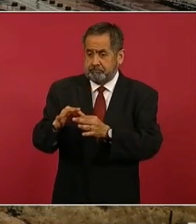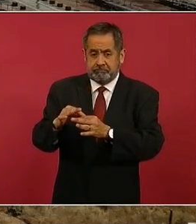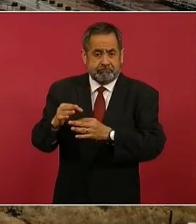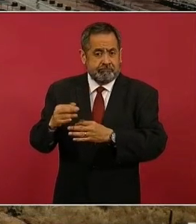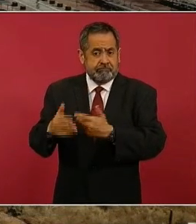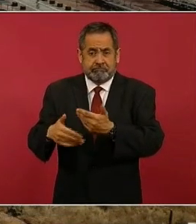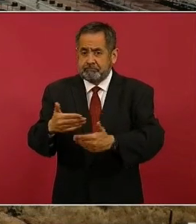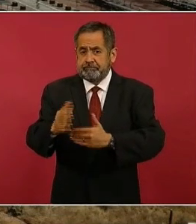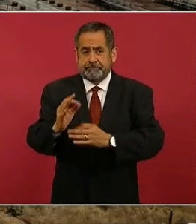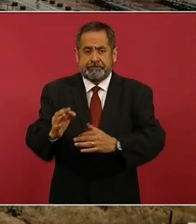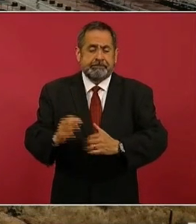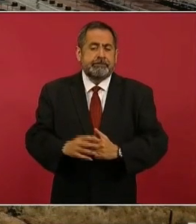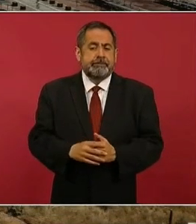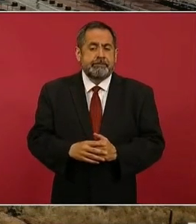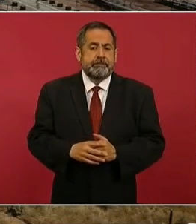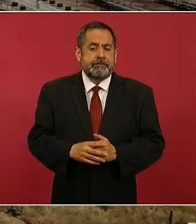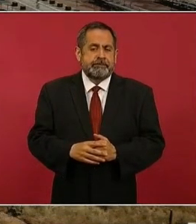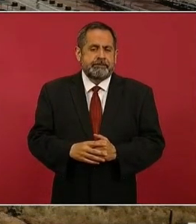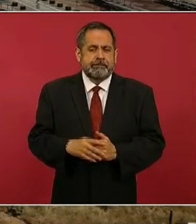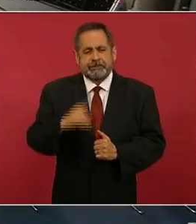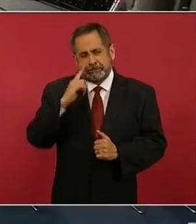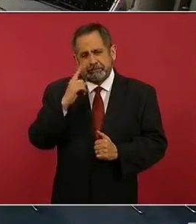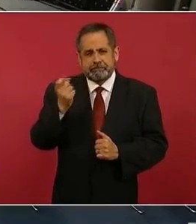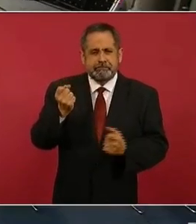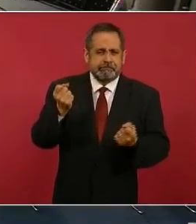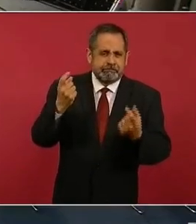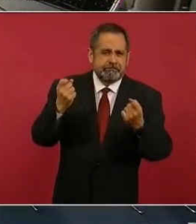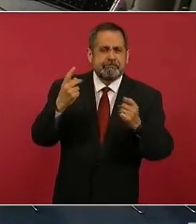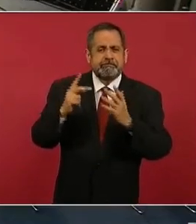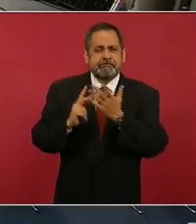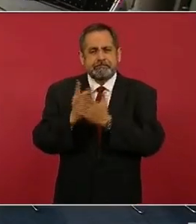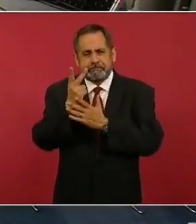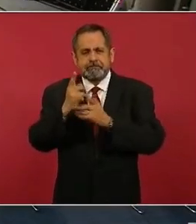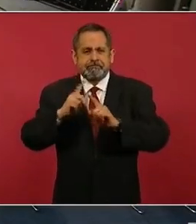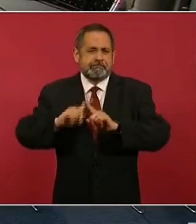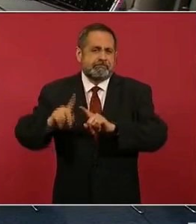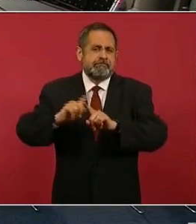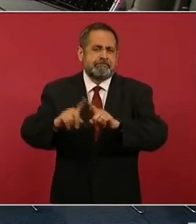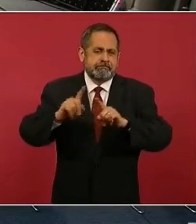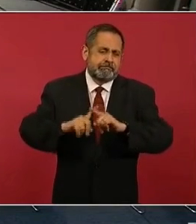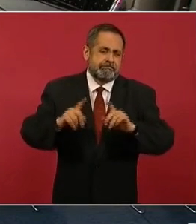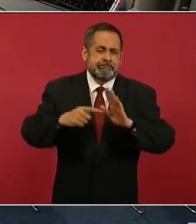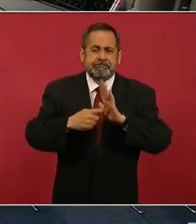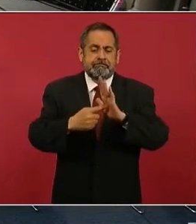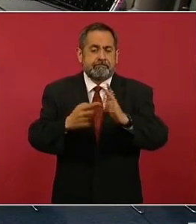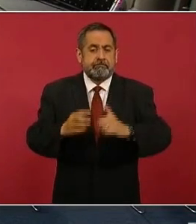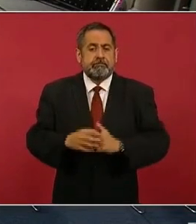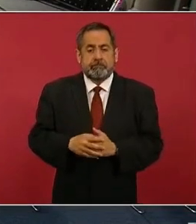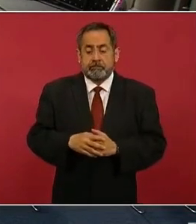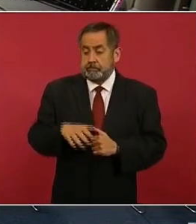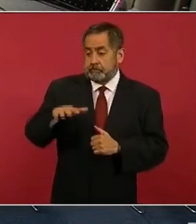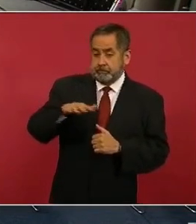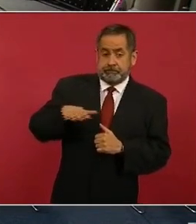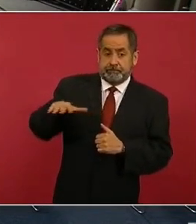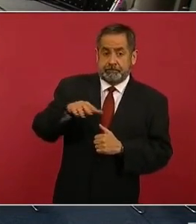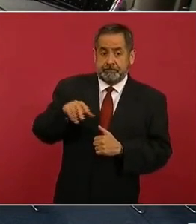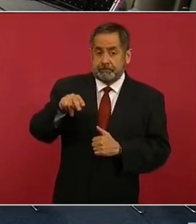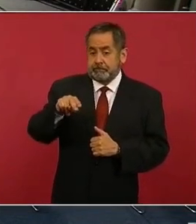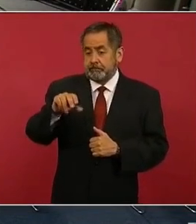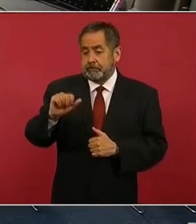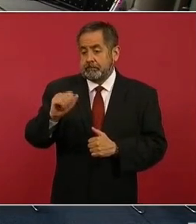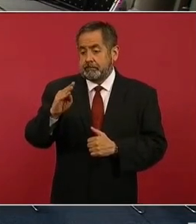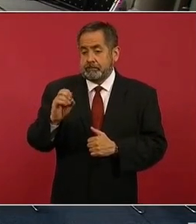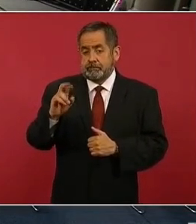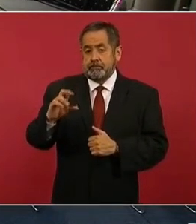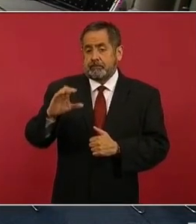Adelante. Y pues algunas imágenes de las plantas que estamos reproduciendo en el vivero. Hablando del lago Nabor Carrillo, el periodo de ejecución